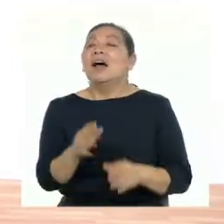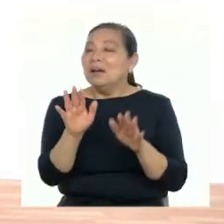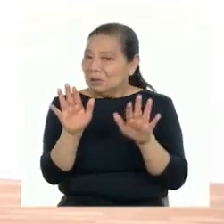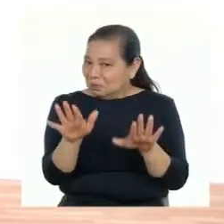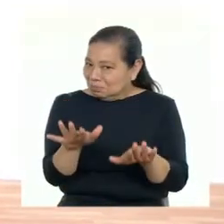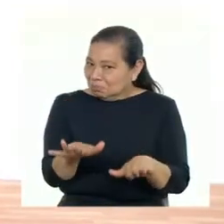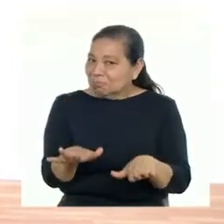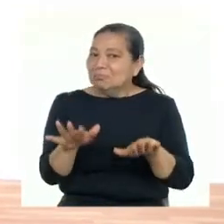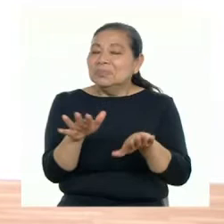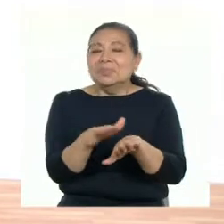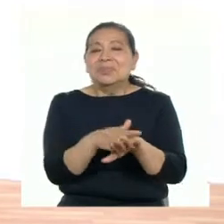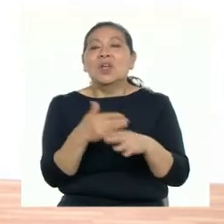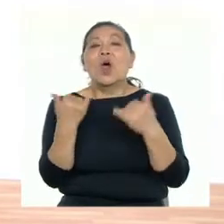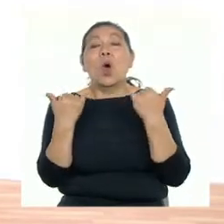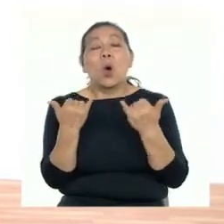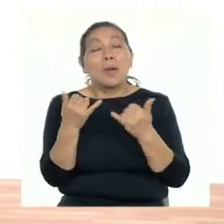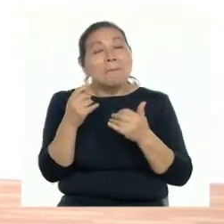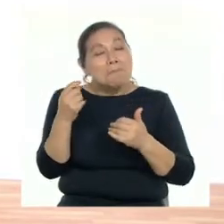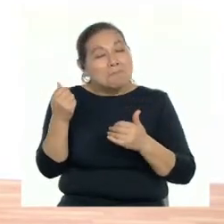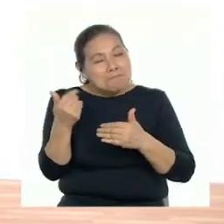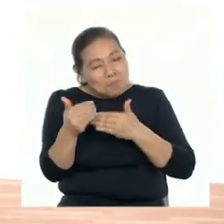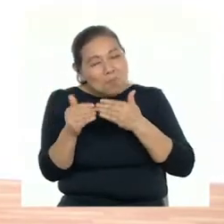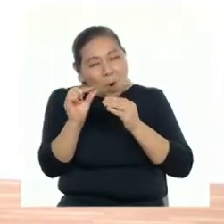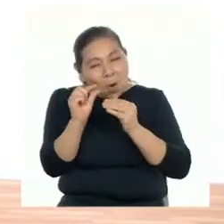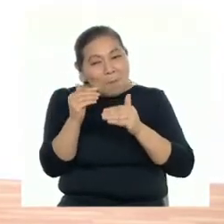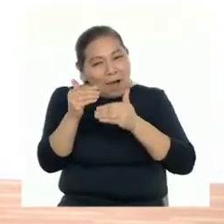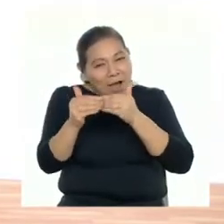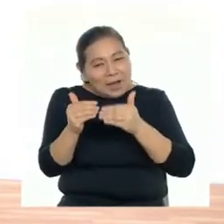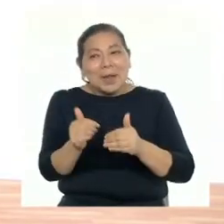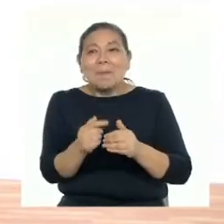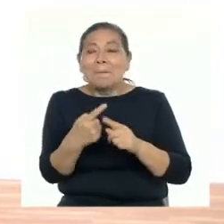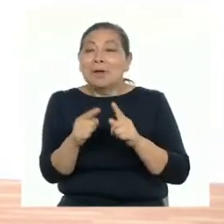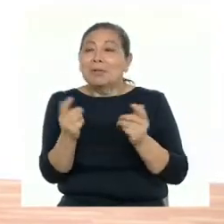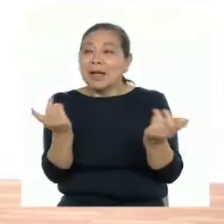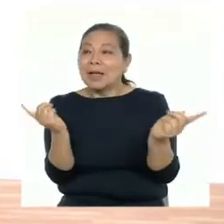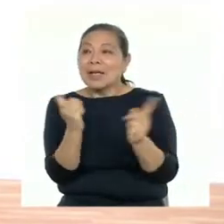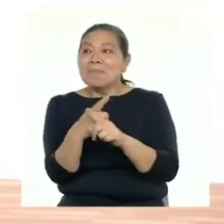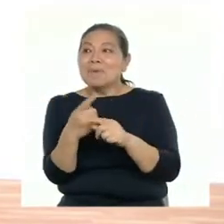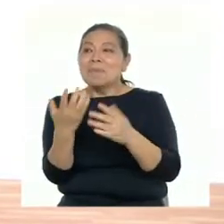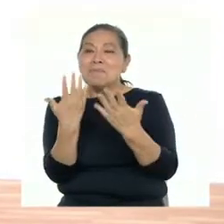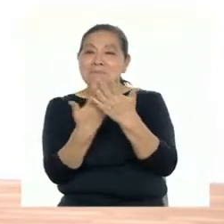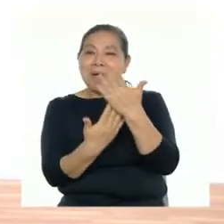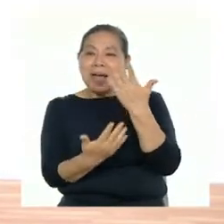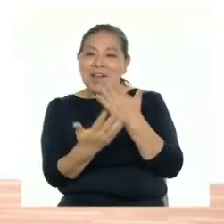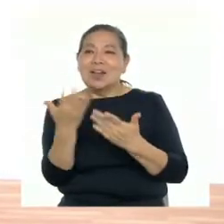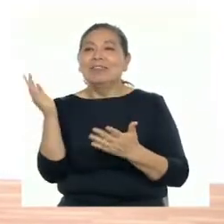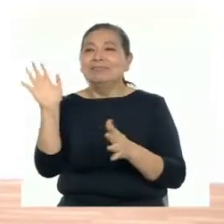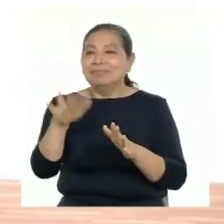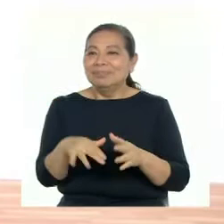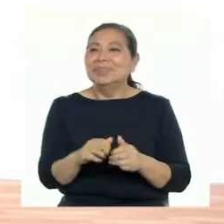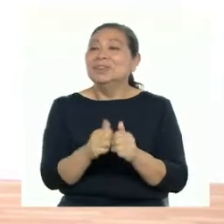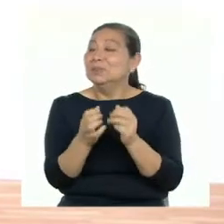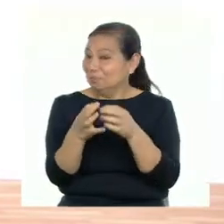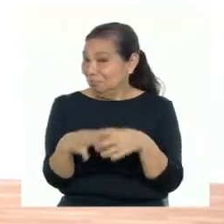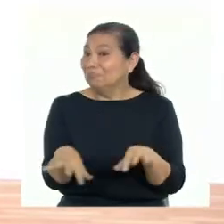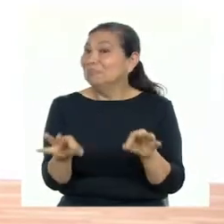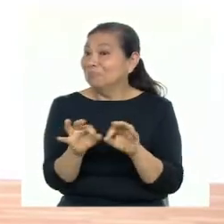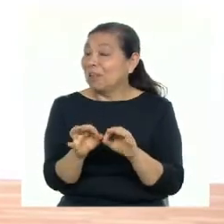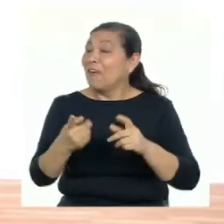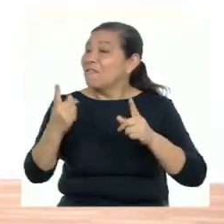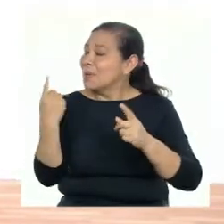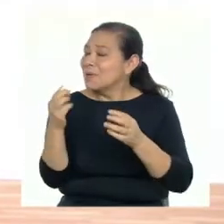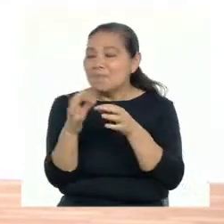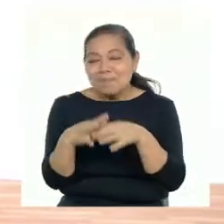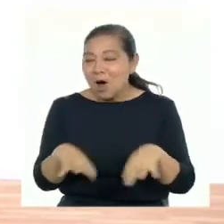¡Ajá! Ahora, un poco más de intensidad. Cambio de mano. ¡Muy bien! Importante la actividad